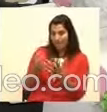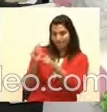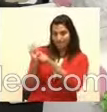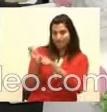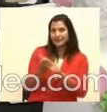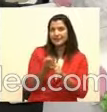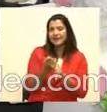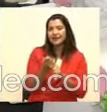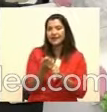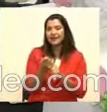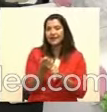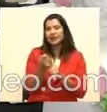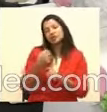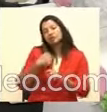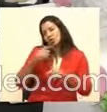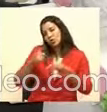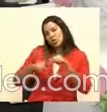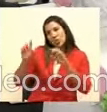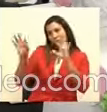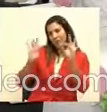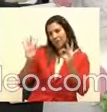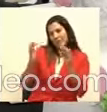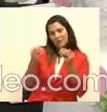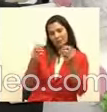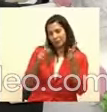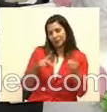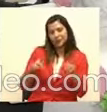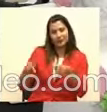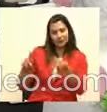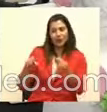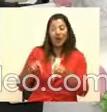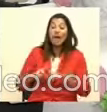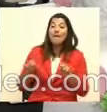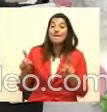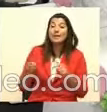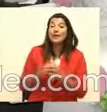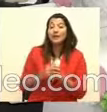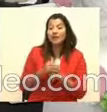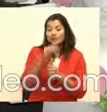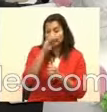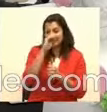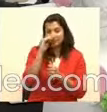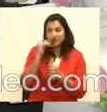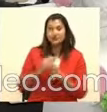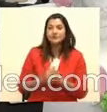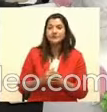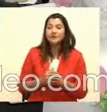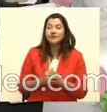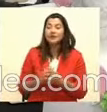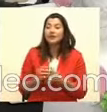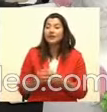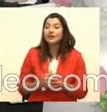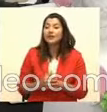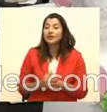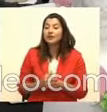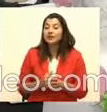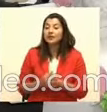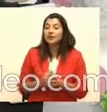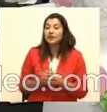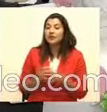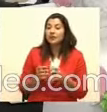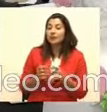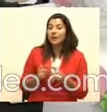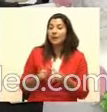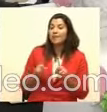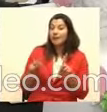puedo invitar a mucha gente, no se puede, pero ahí no le va a molestar una piñata, aunque la reventemos ahí entre él y yo, pero